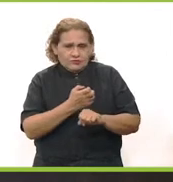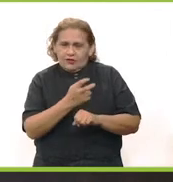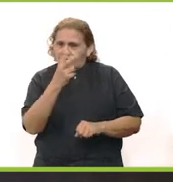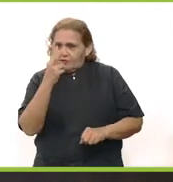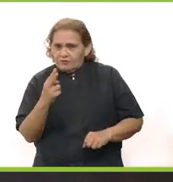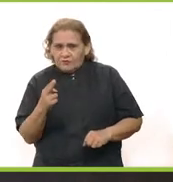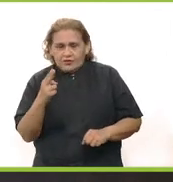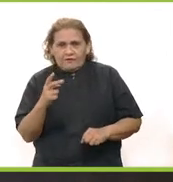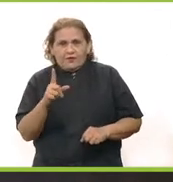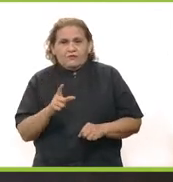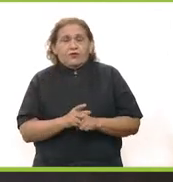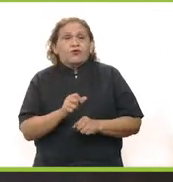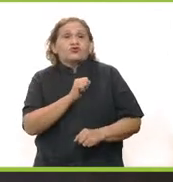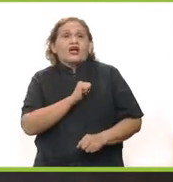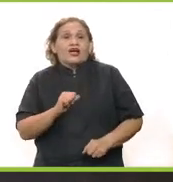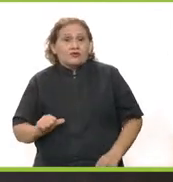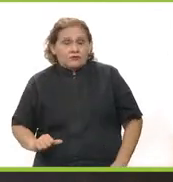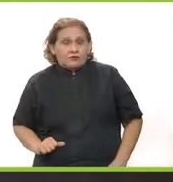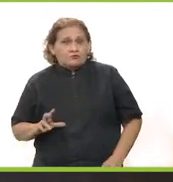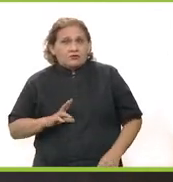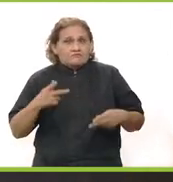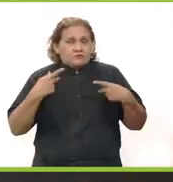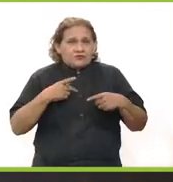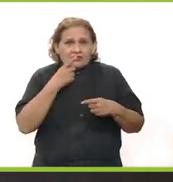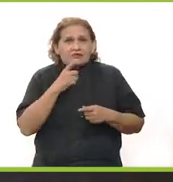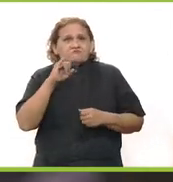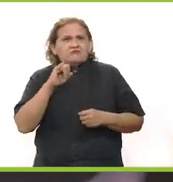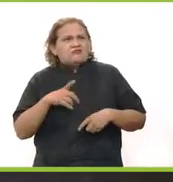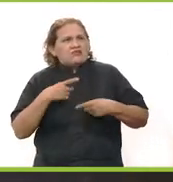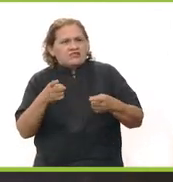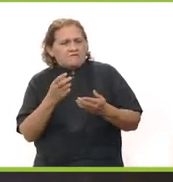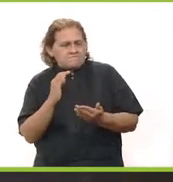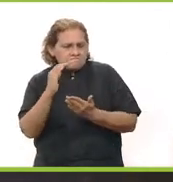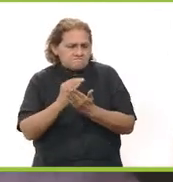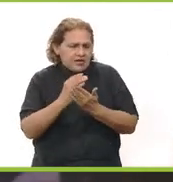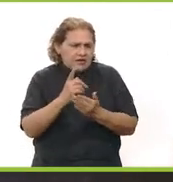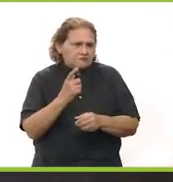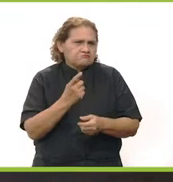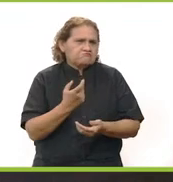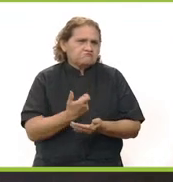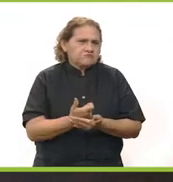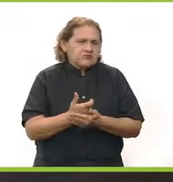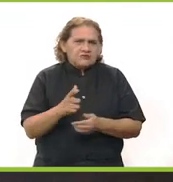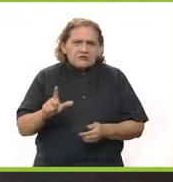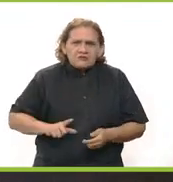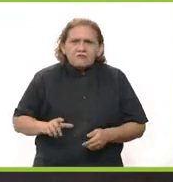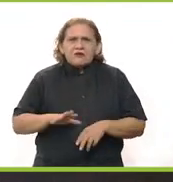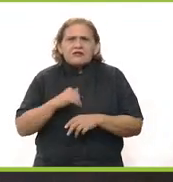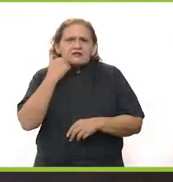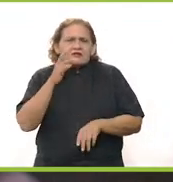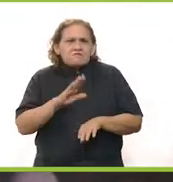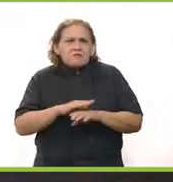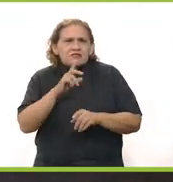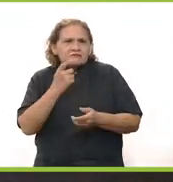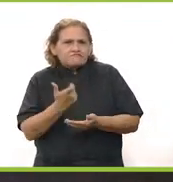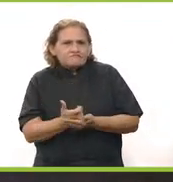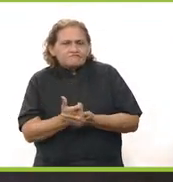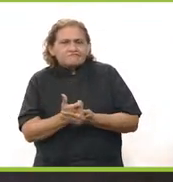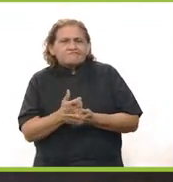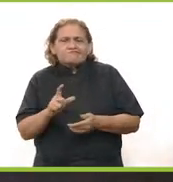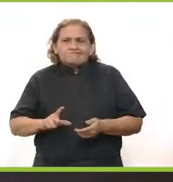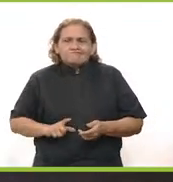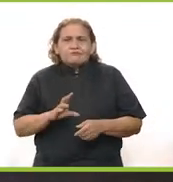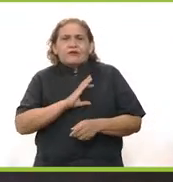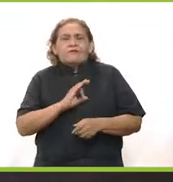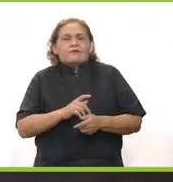los estados sino también los ayuntamientos. Y hay gente que dice sí, que le den menos dinero al gobierno. ¿El gobierno para qué quiere más dinero?